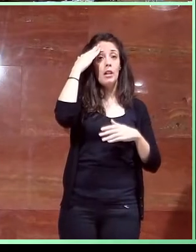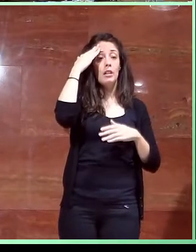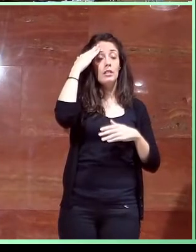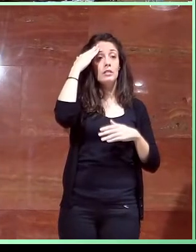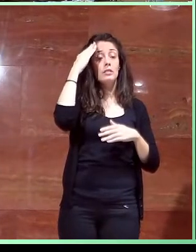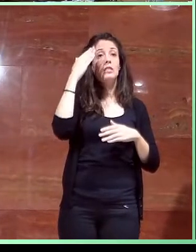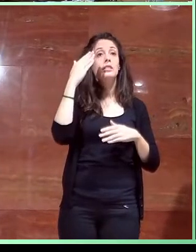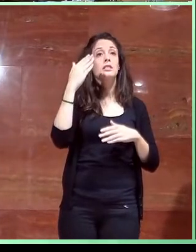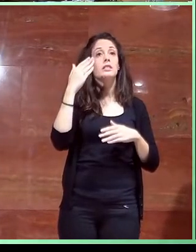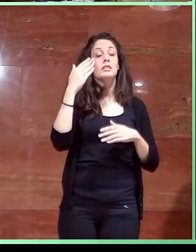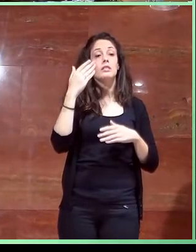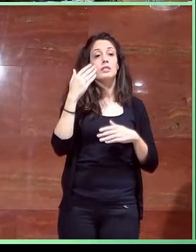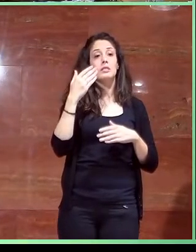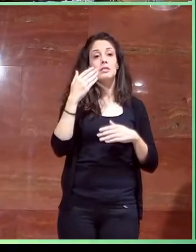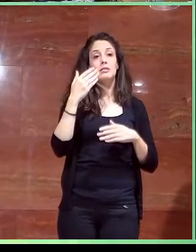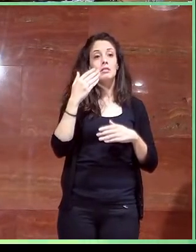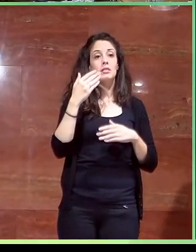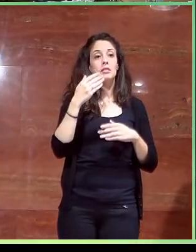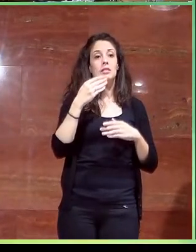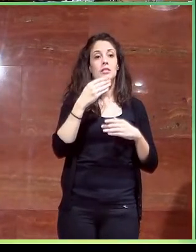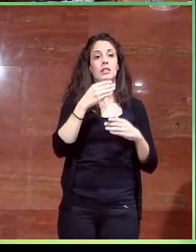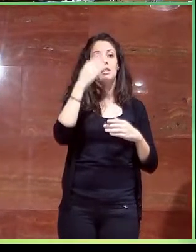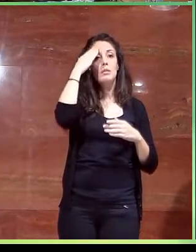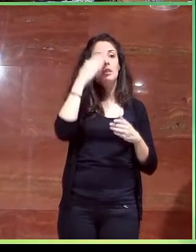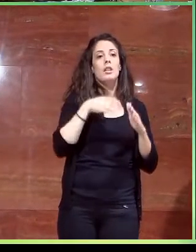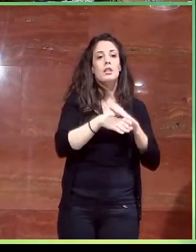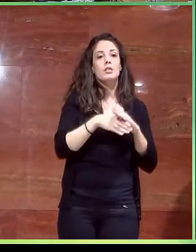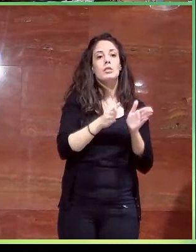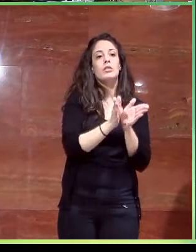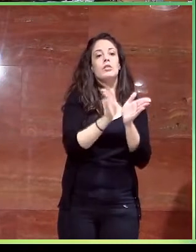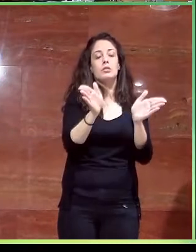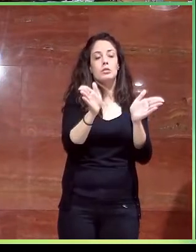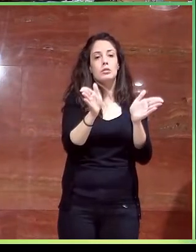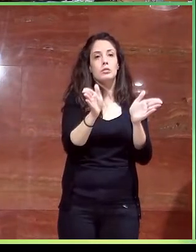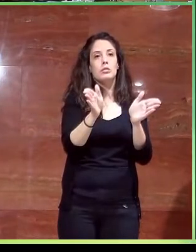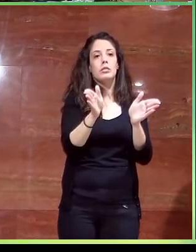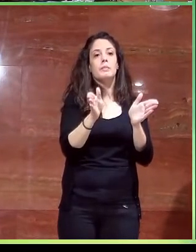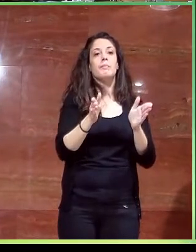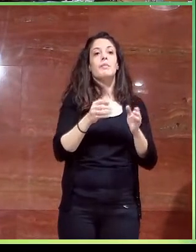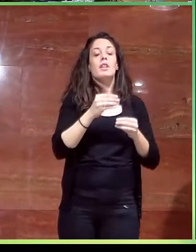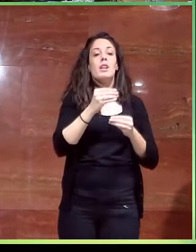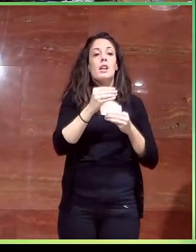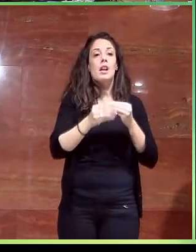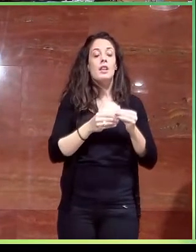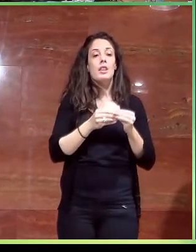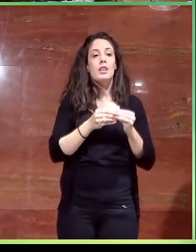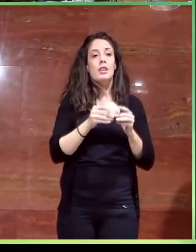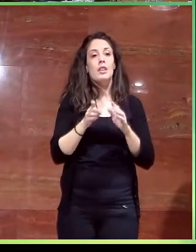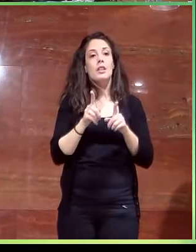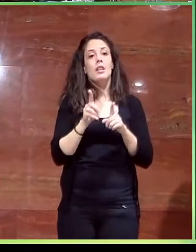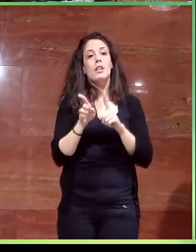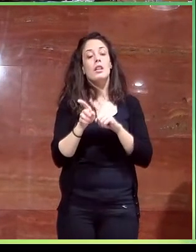doble duplicidad de accesos, una a la que se realiza principalmente a la zona, a lo